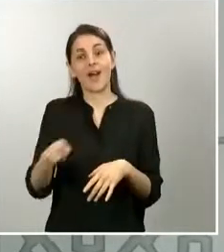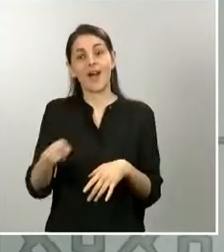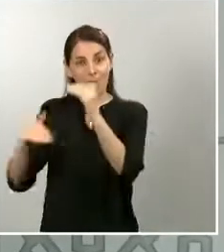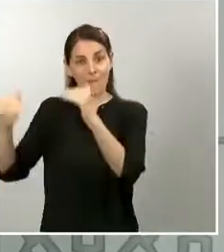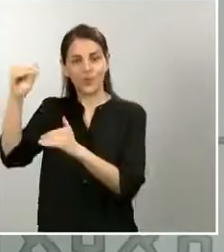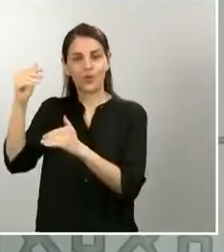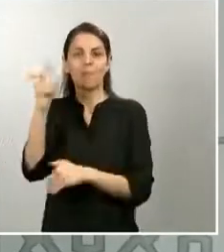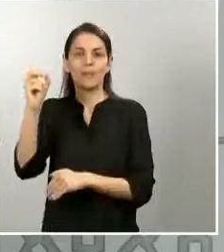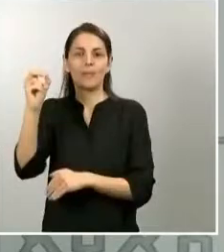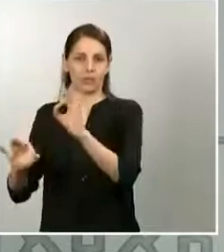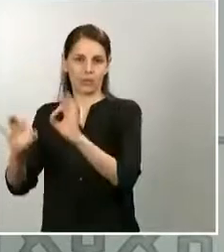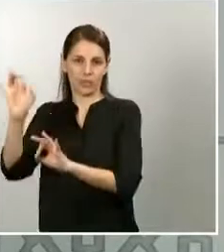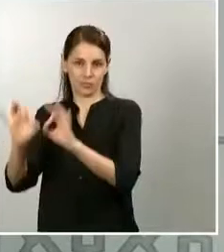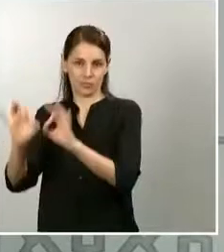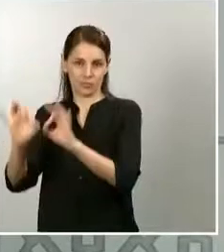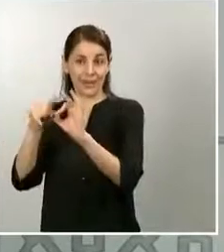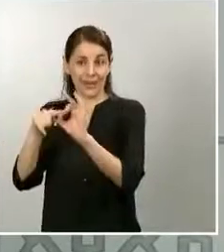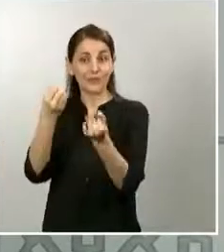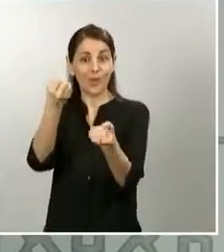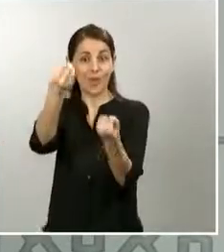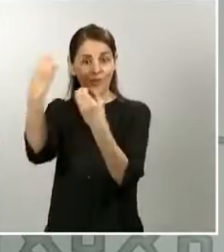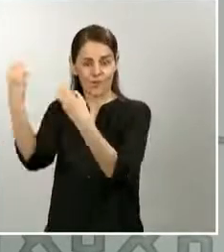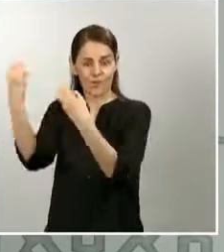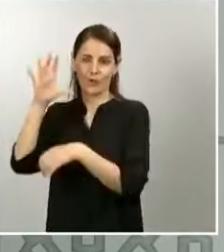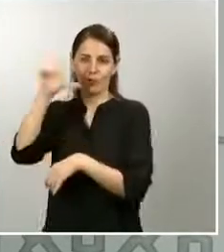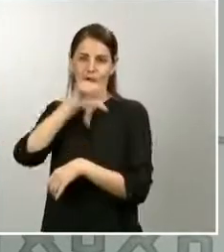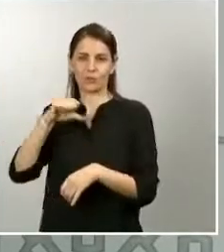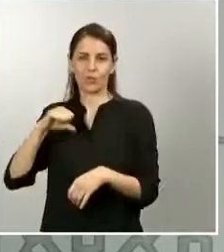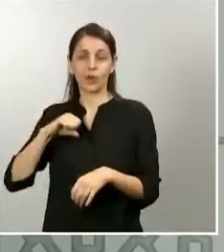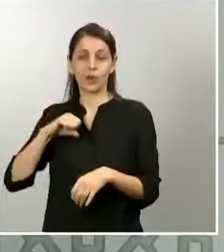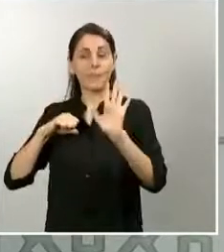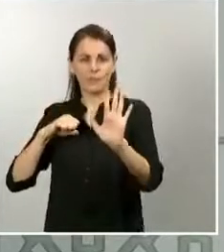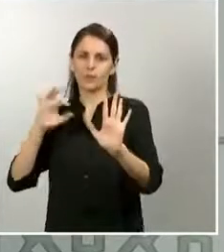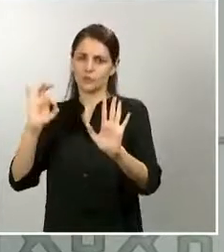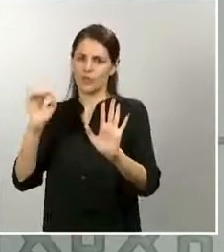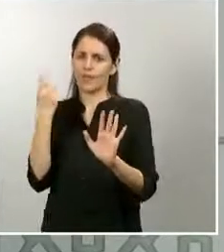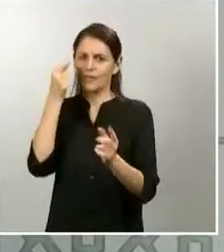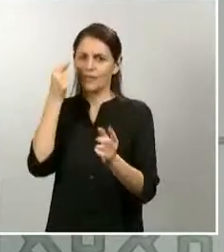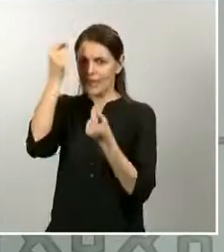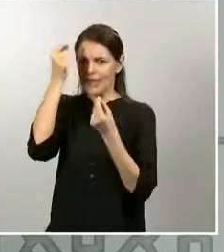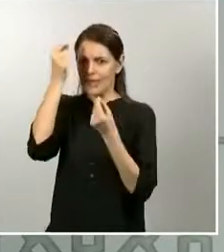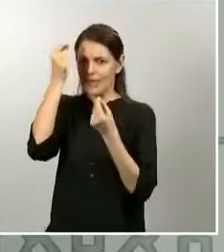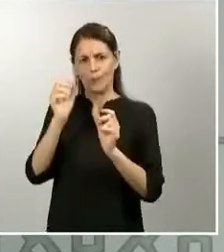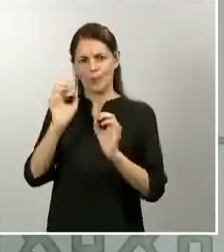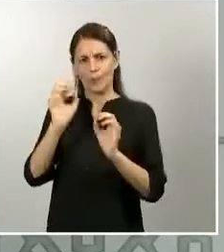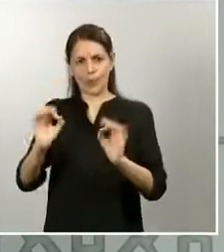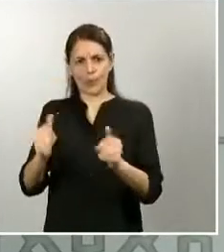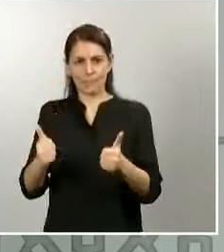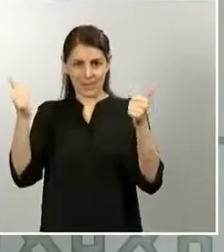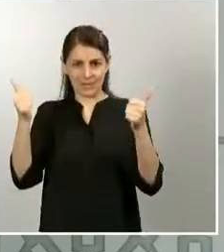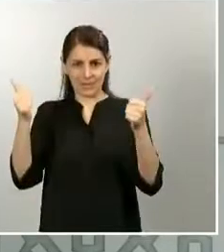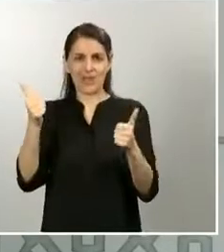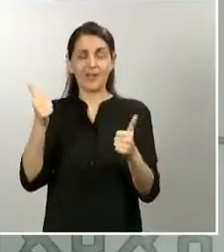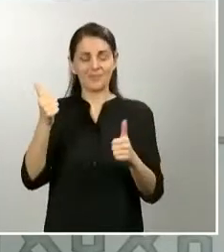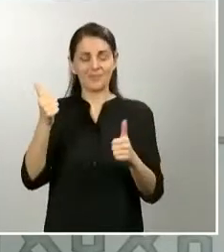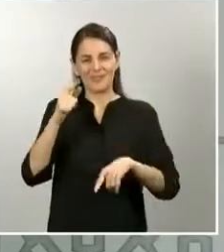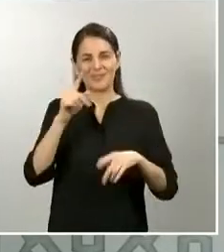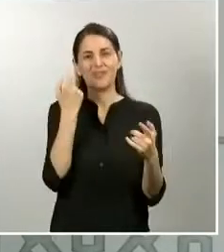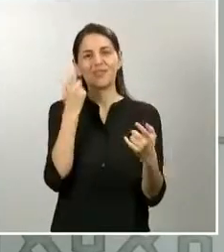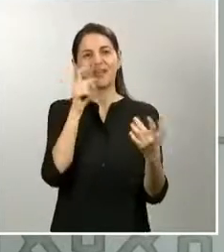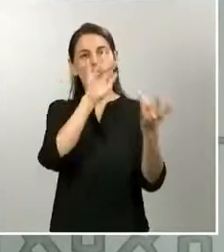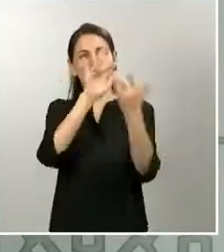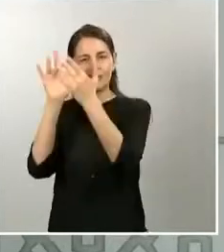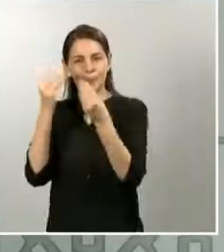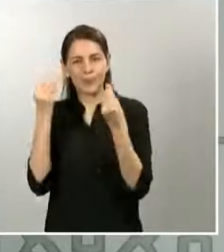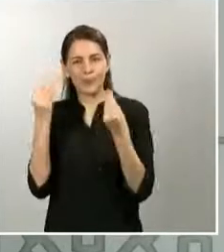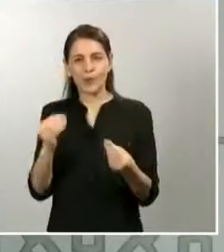de alta, pero esta información la estamos afinando, ¿no? Con los responsables de salud pública de las comunidades. Y